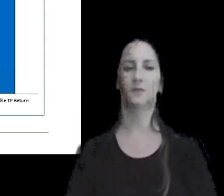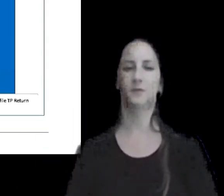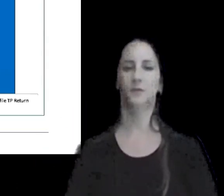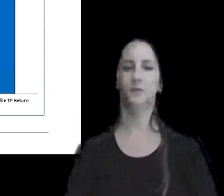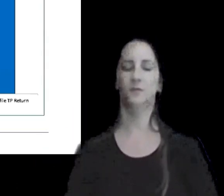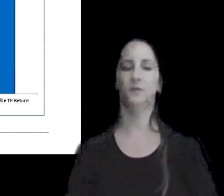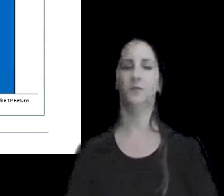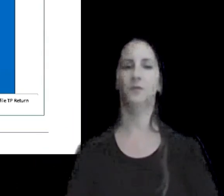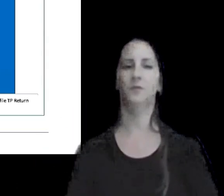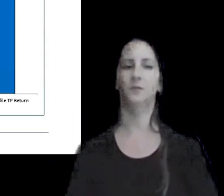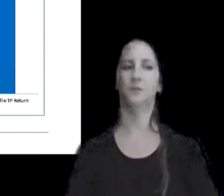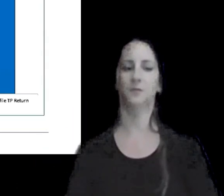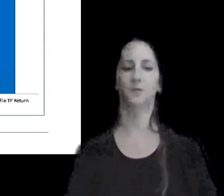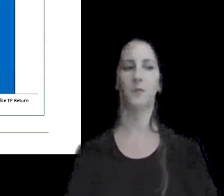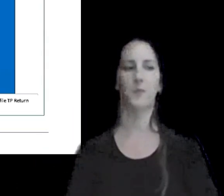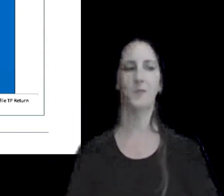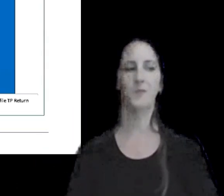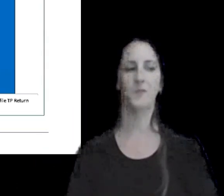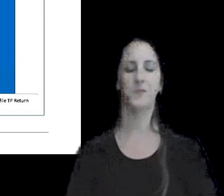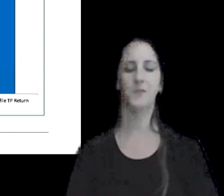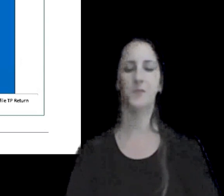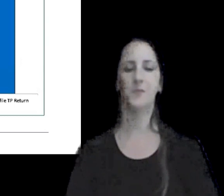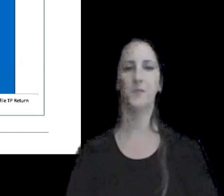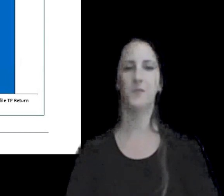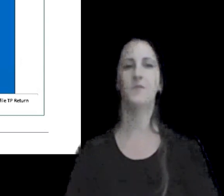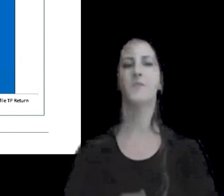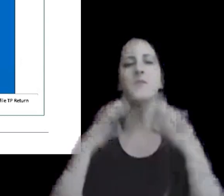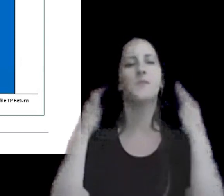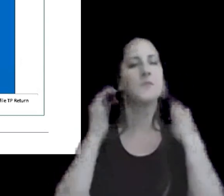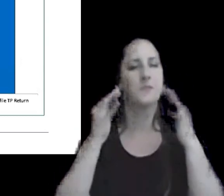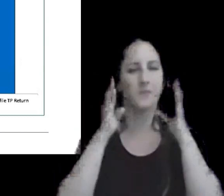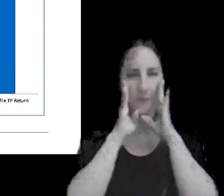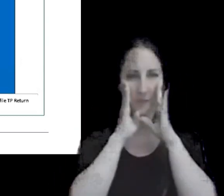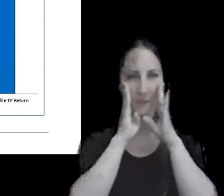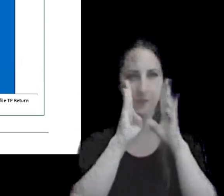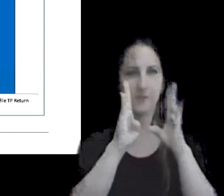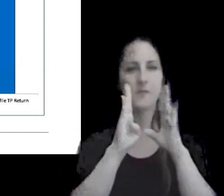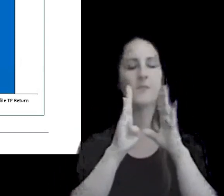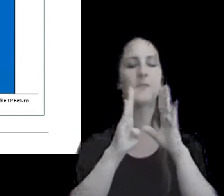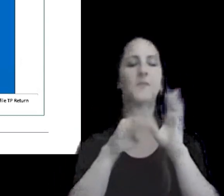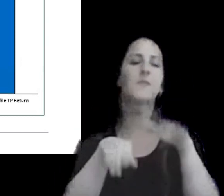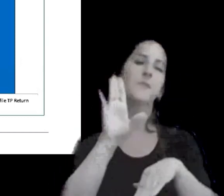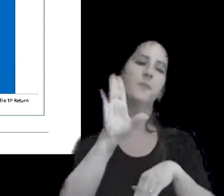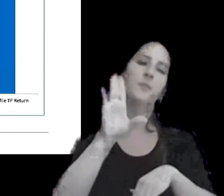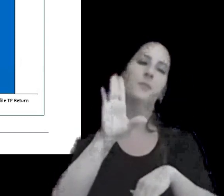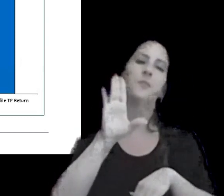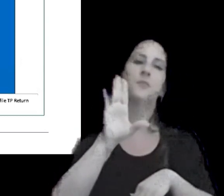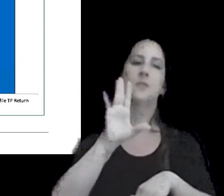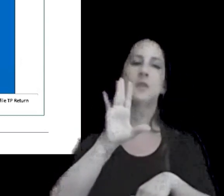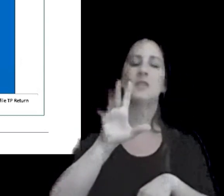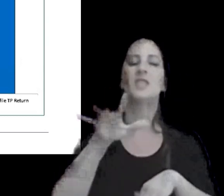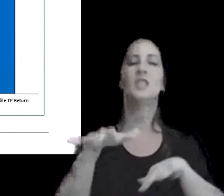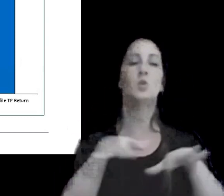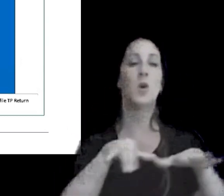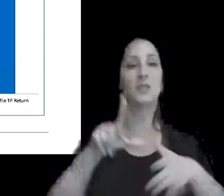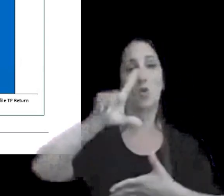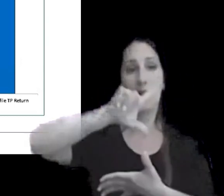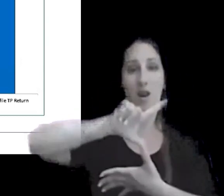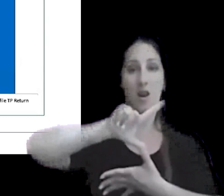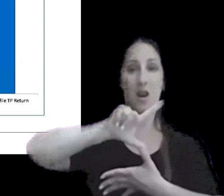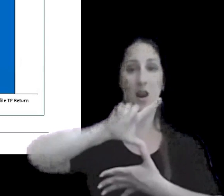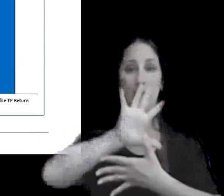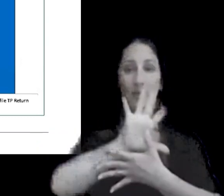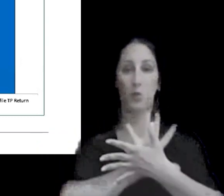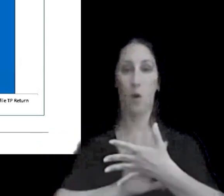si vamos a ver específicamente o un poco más a nivel de detalle la situación en Latinoamérica